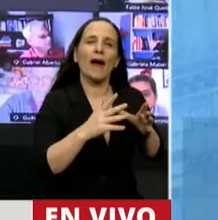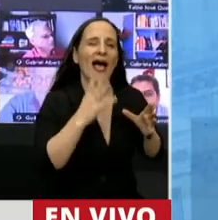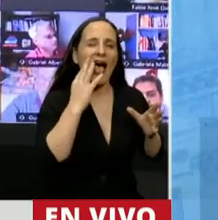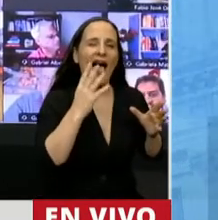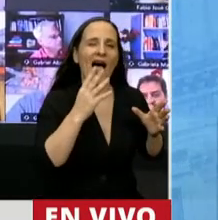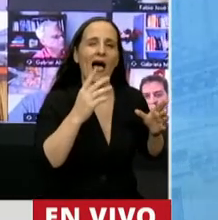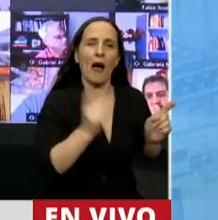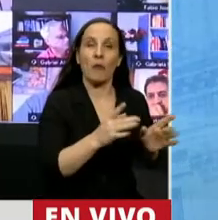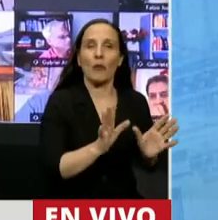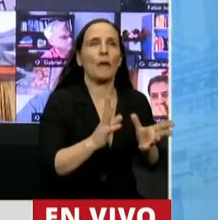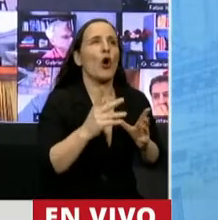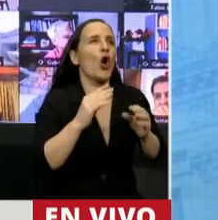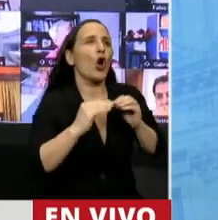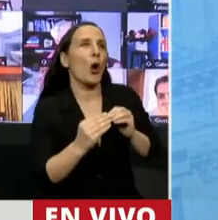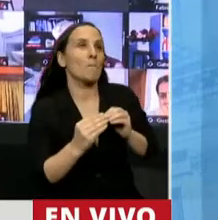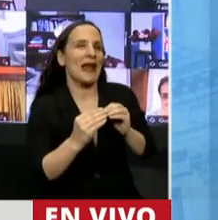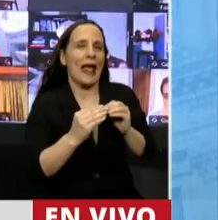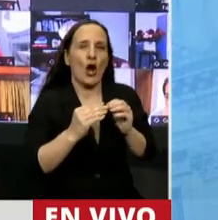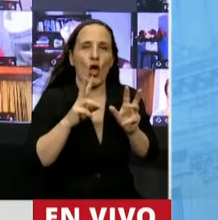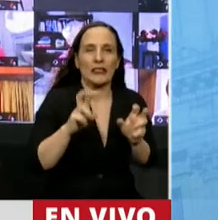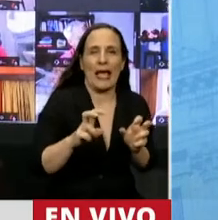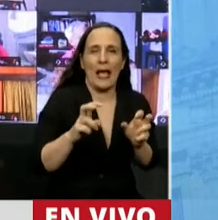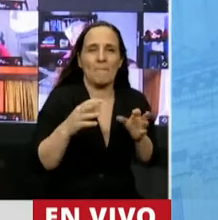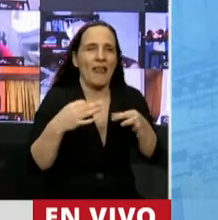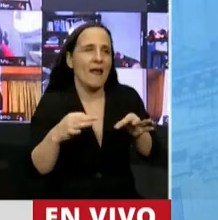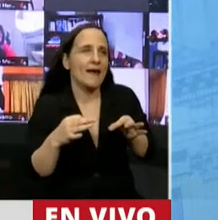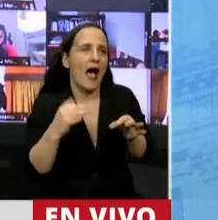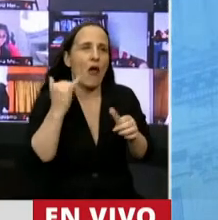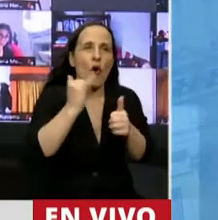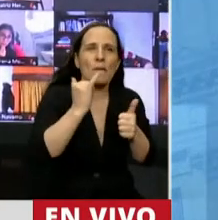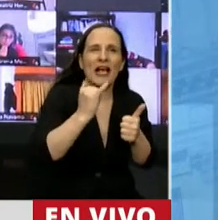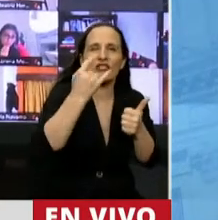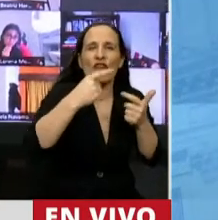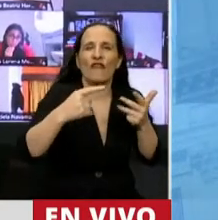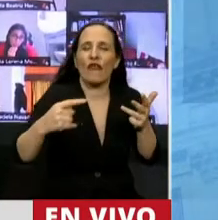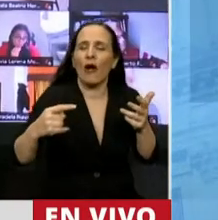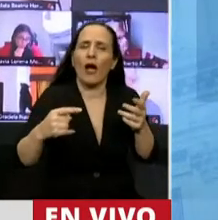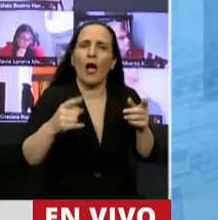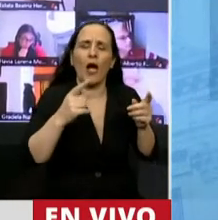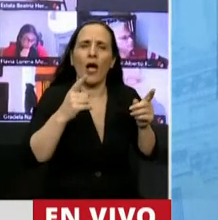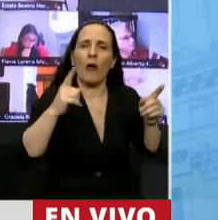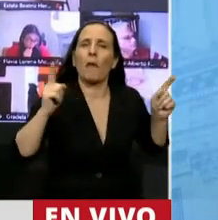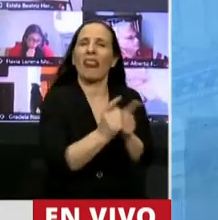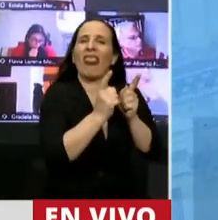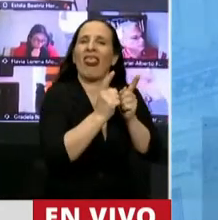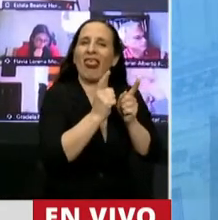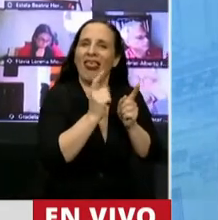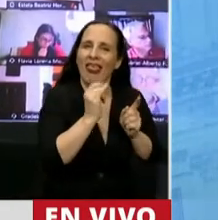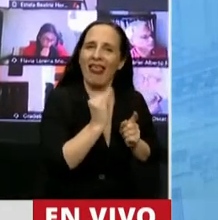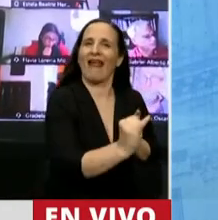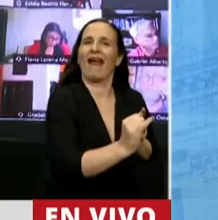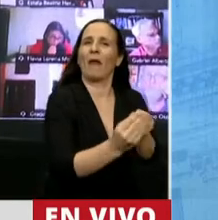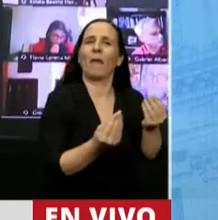algo que tiene complejidades, se lo termina presuntamente simplificando, reduciéndolo, para